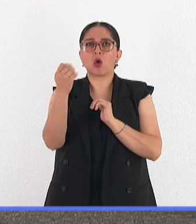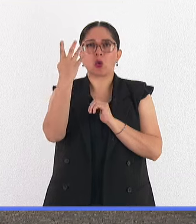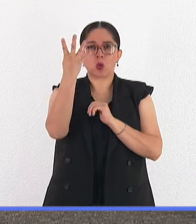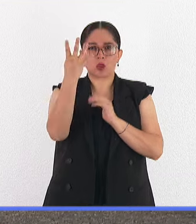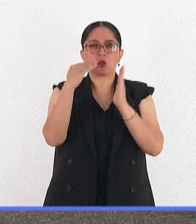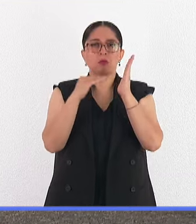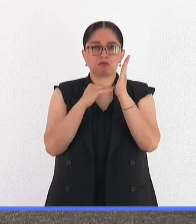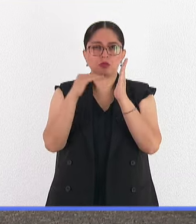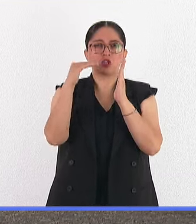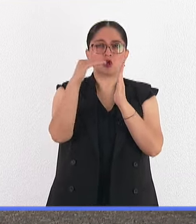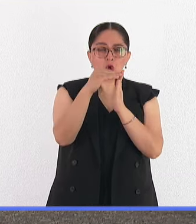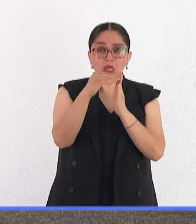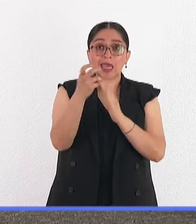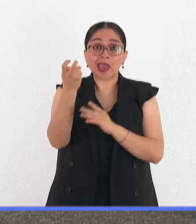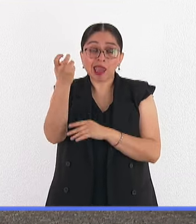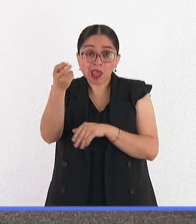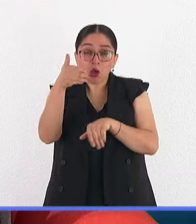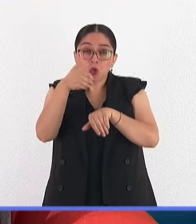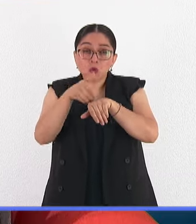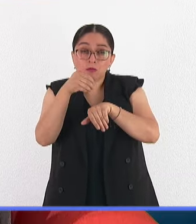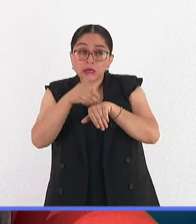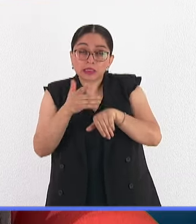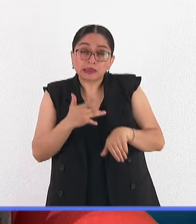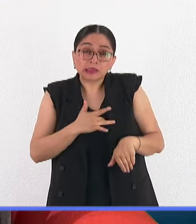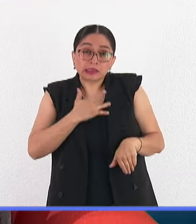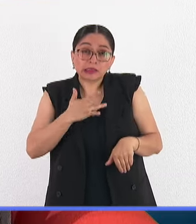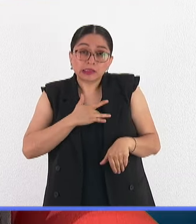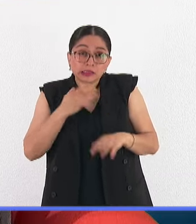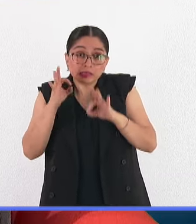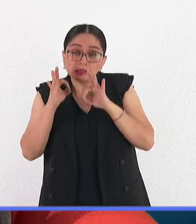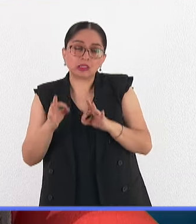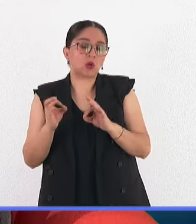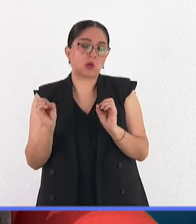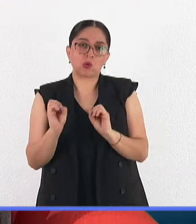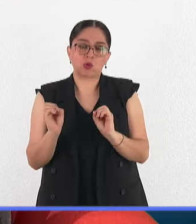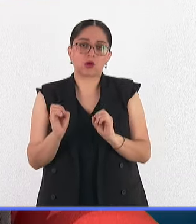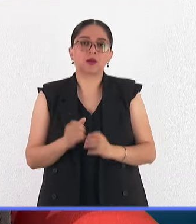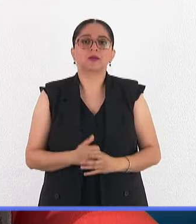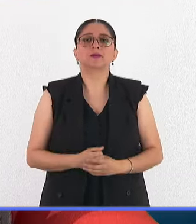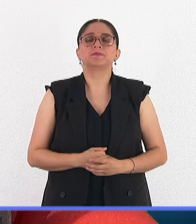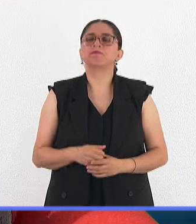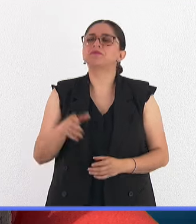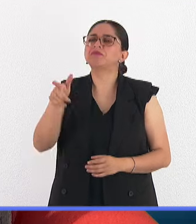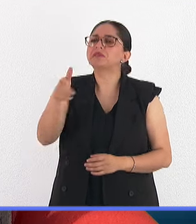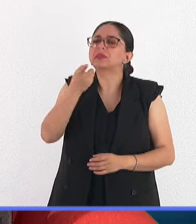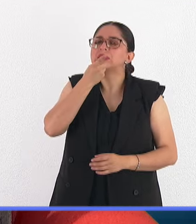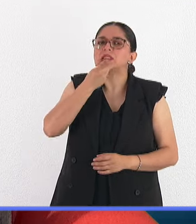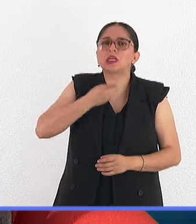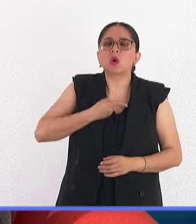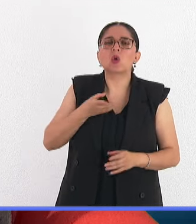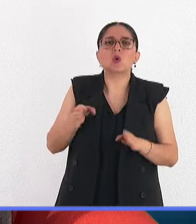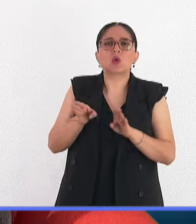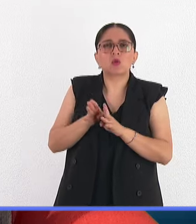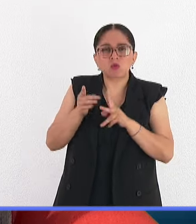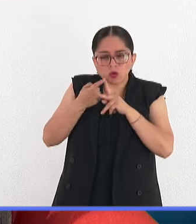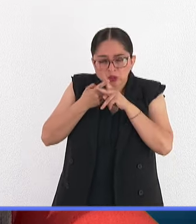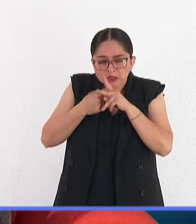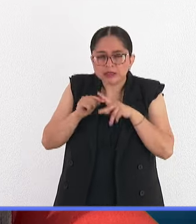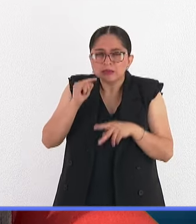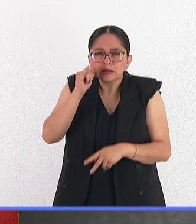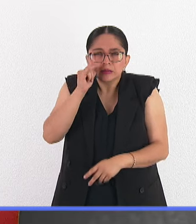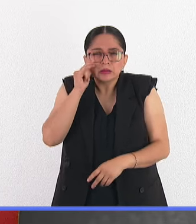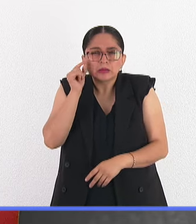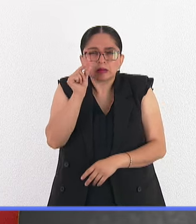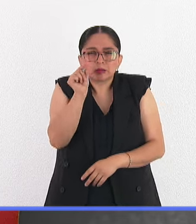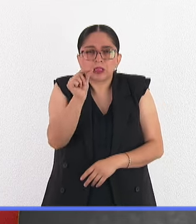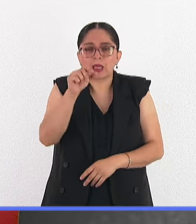todos son estimados. Que es muy abierto. Hablemos un poquito más del origen, doctora, que tiene que ver con este microorganismo,